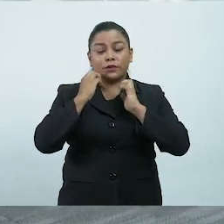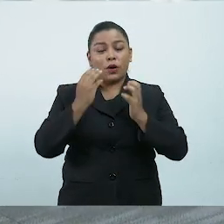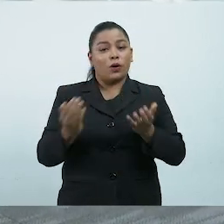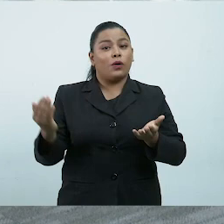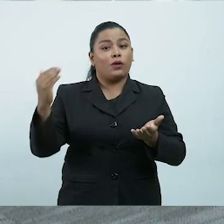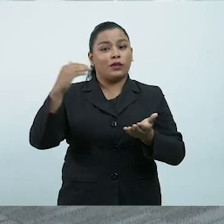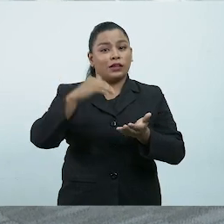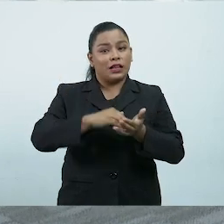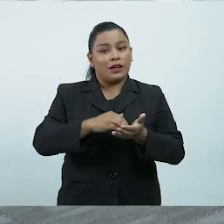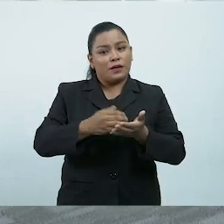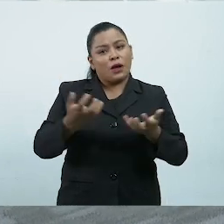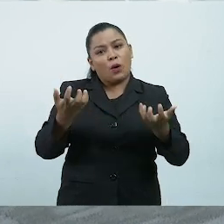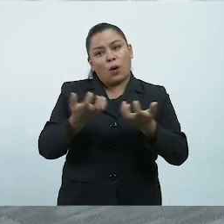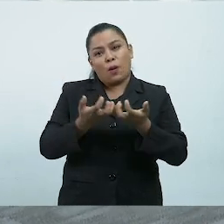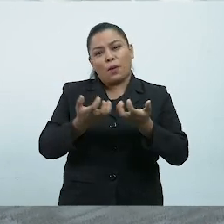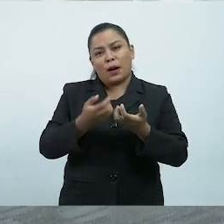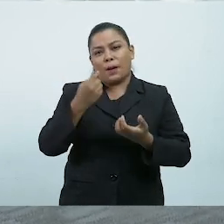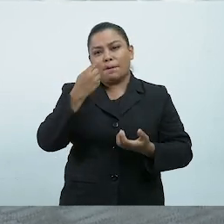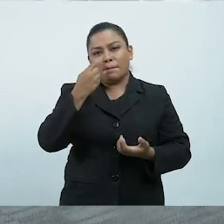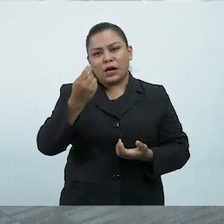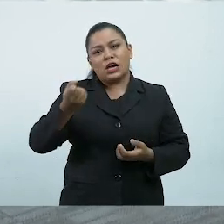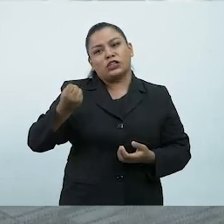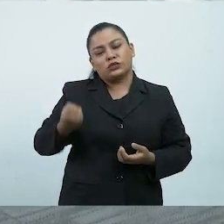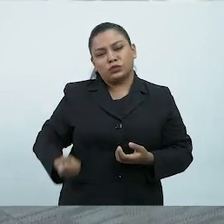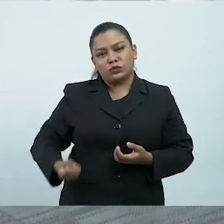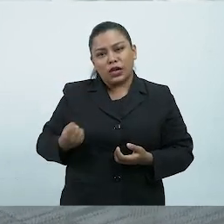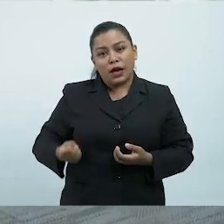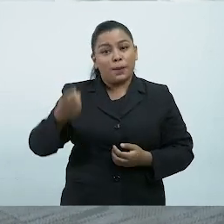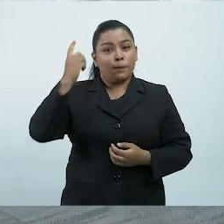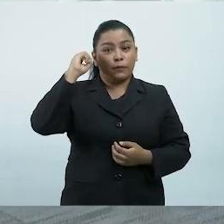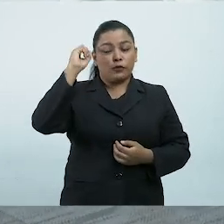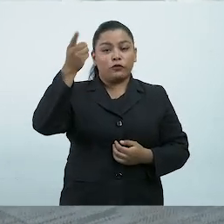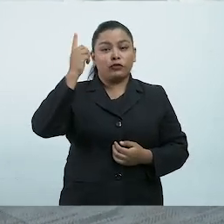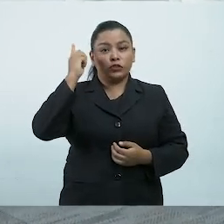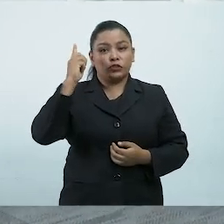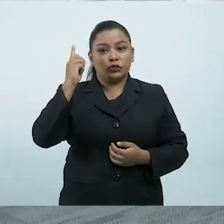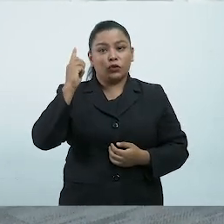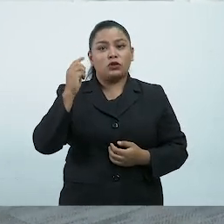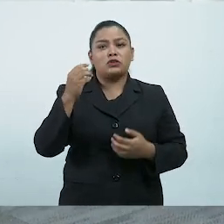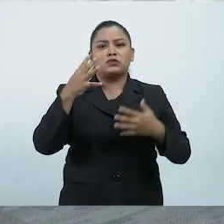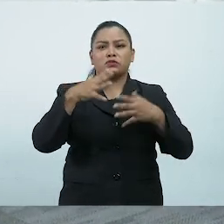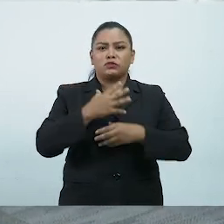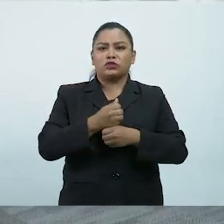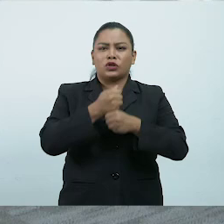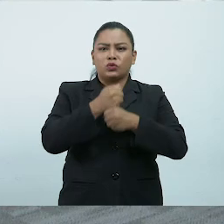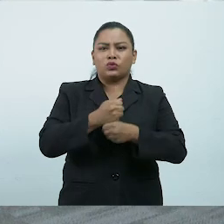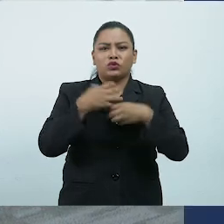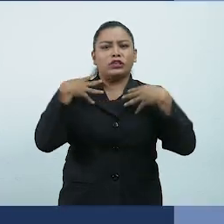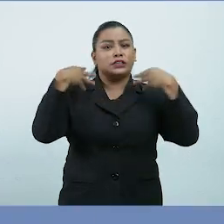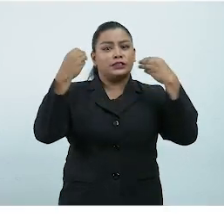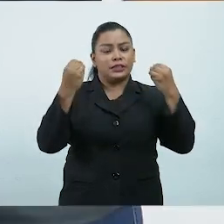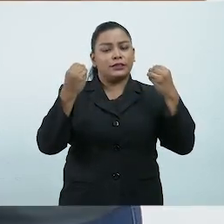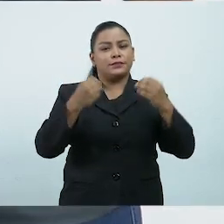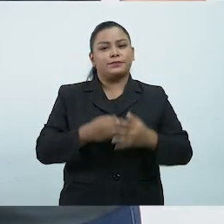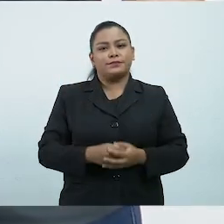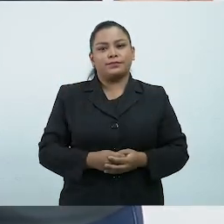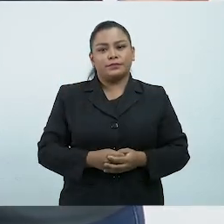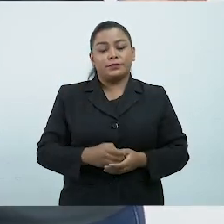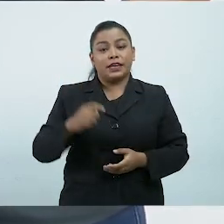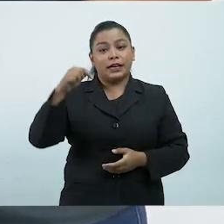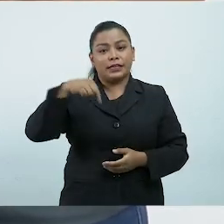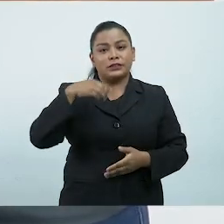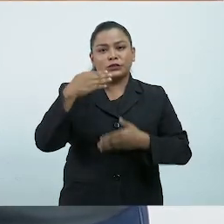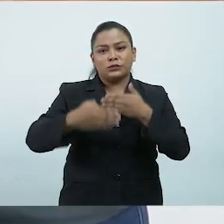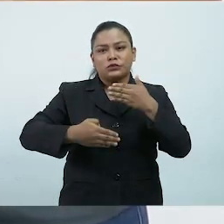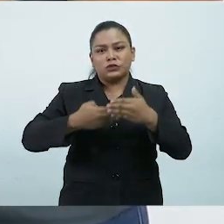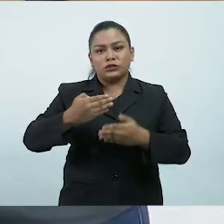retorno de nuestros compañeros, estudiantes, profesores de manera sana y segura. En este